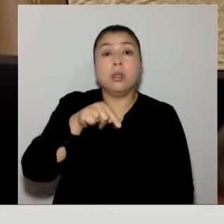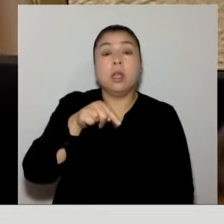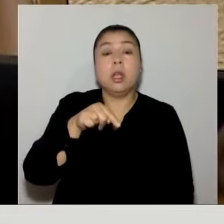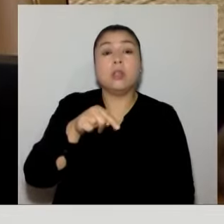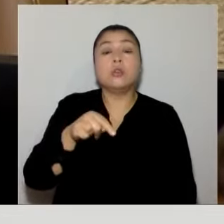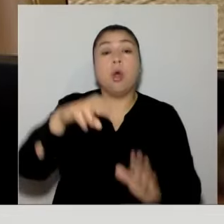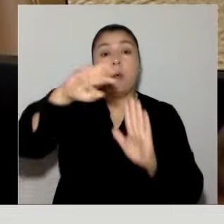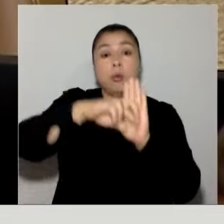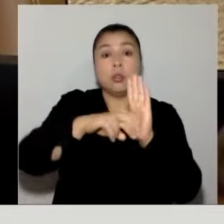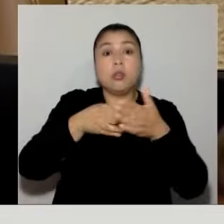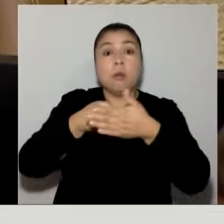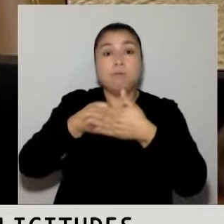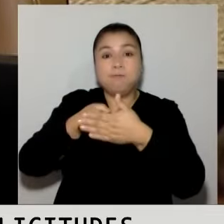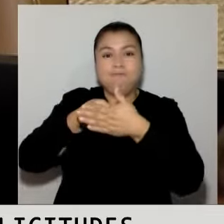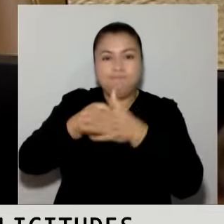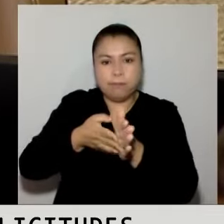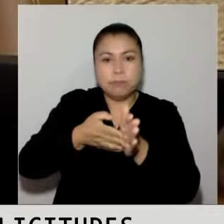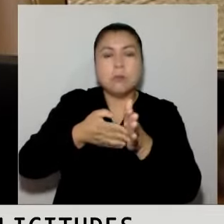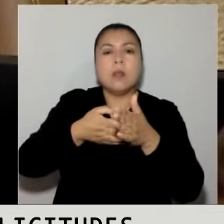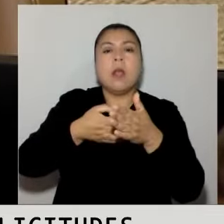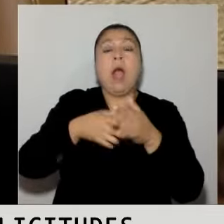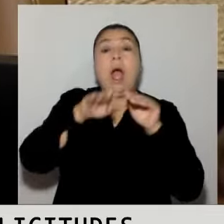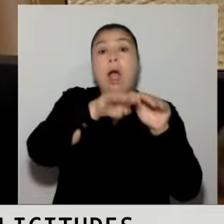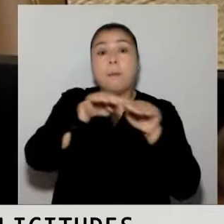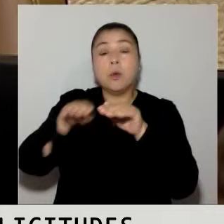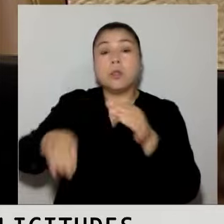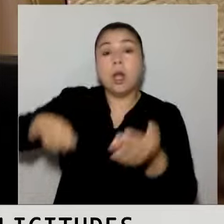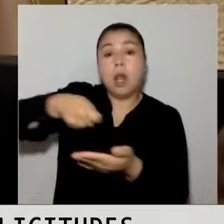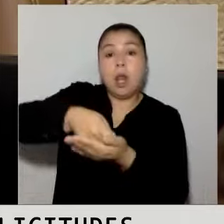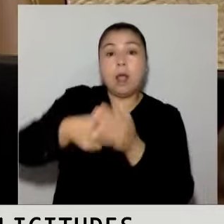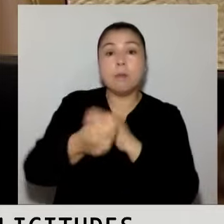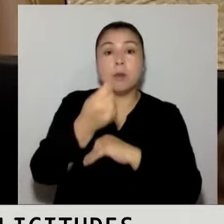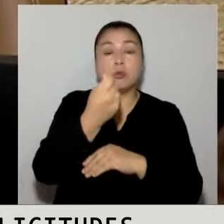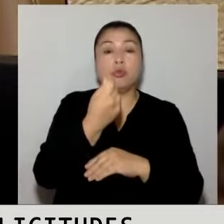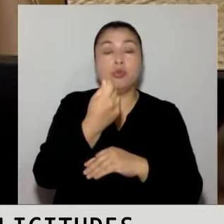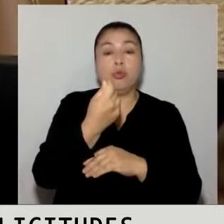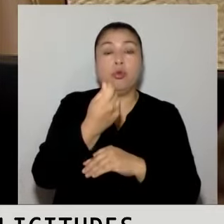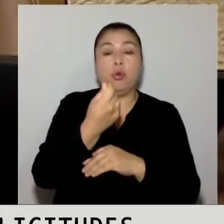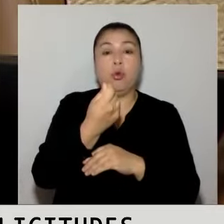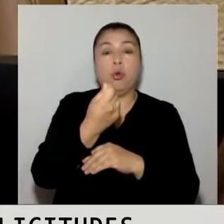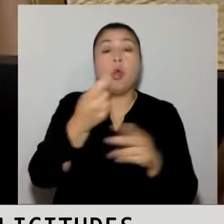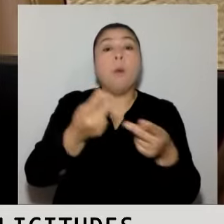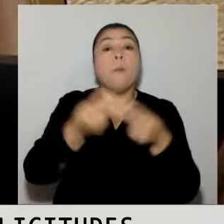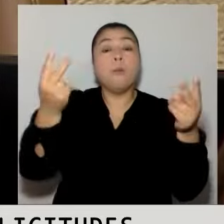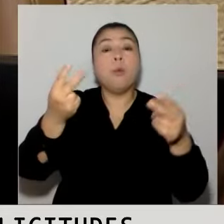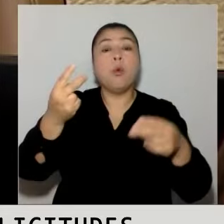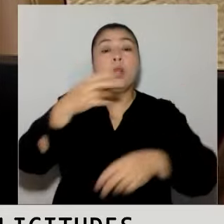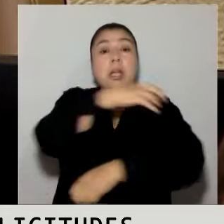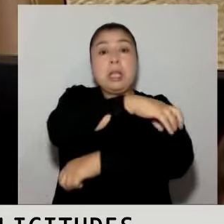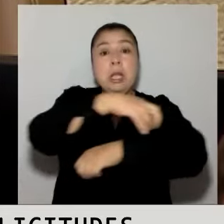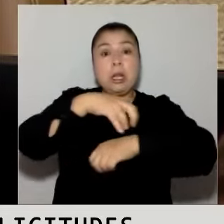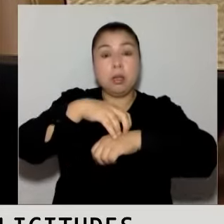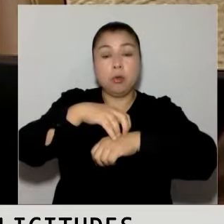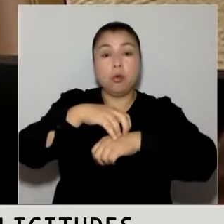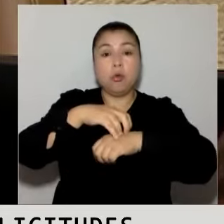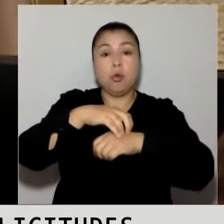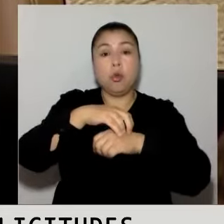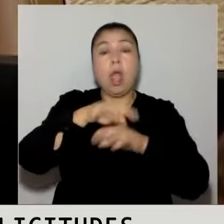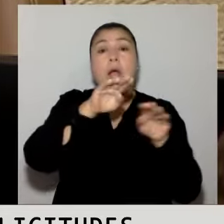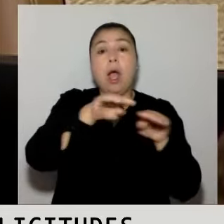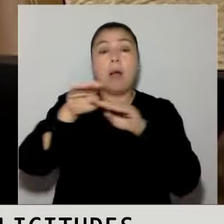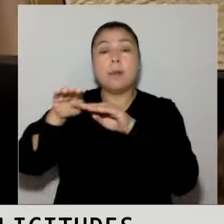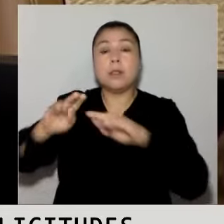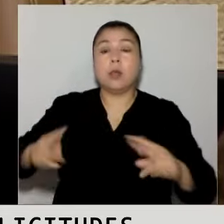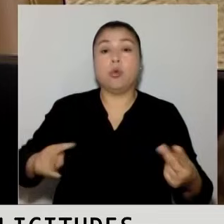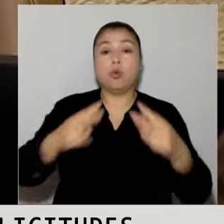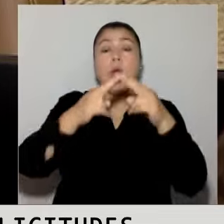destrabar, apoyar la inversión pública, apoyar también, como digo, una serie de construcciones que en nuestra región